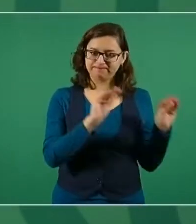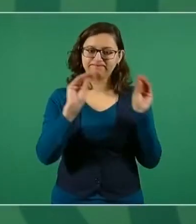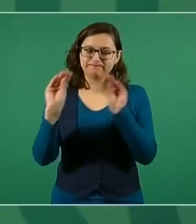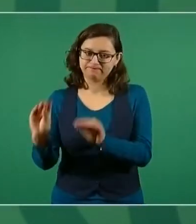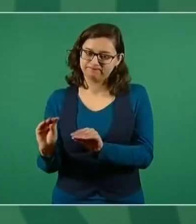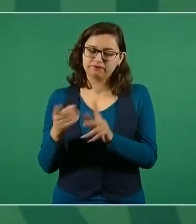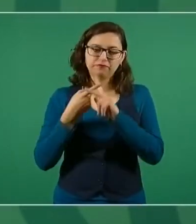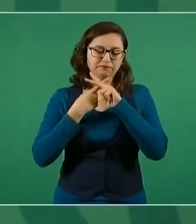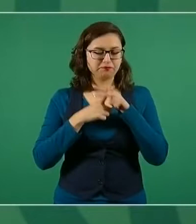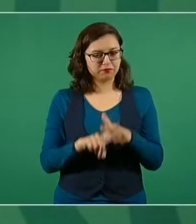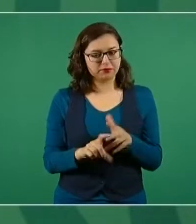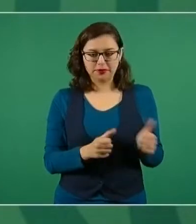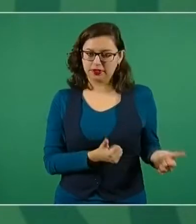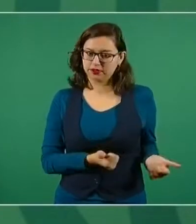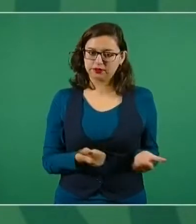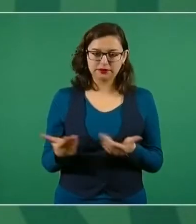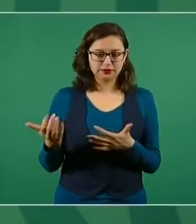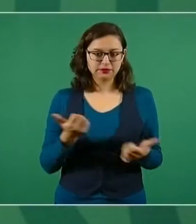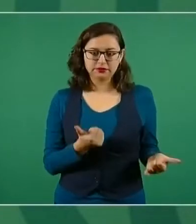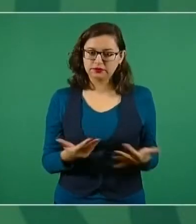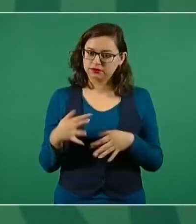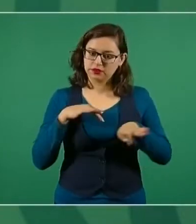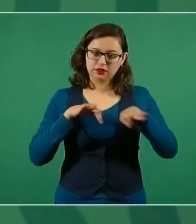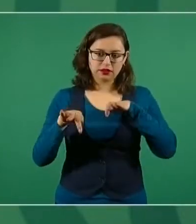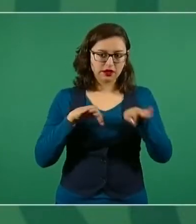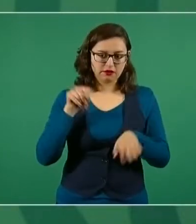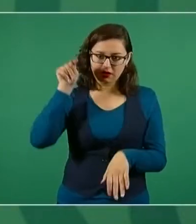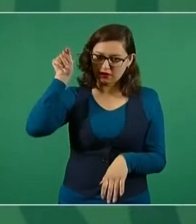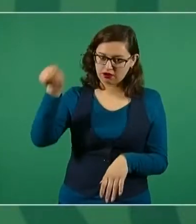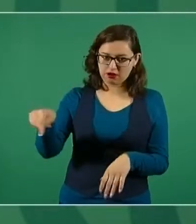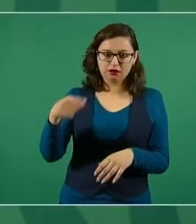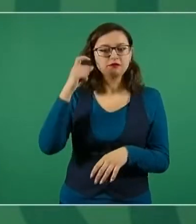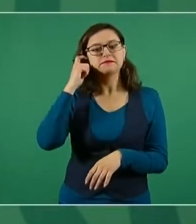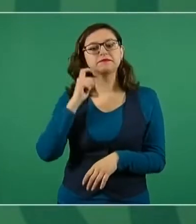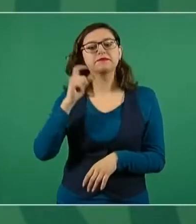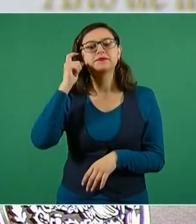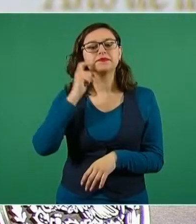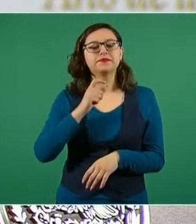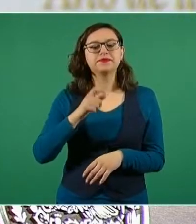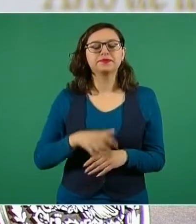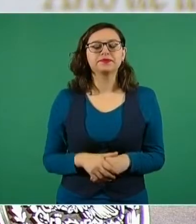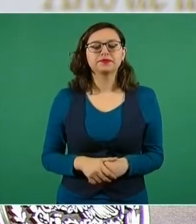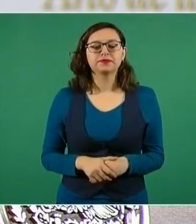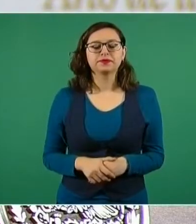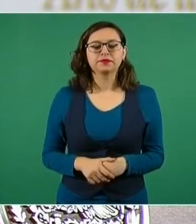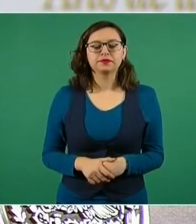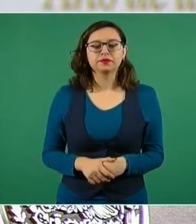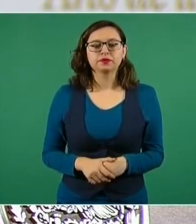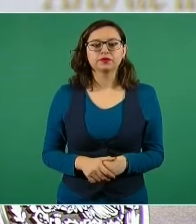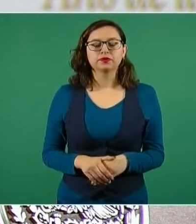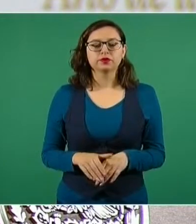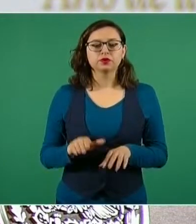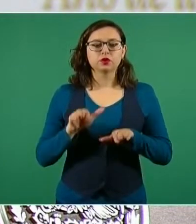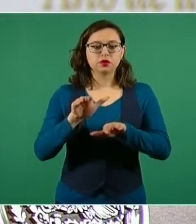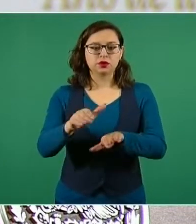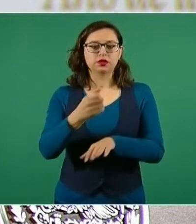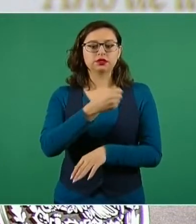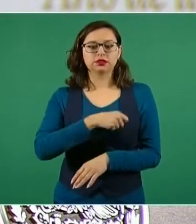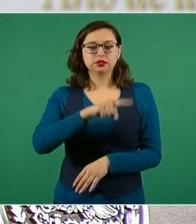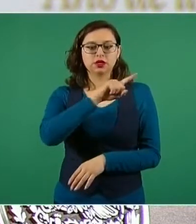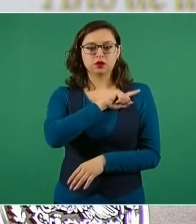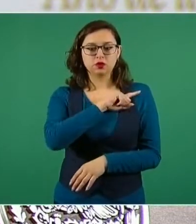para despachar desde Guerrero en lo relacionado con salud.